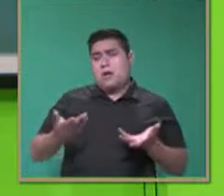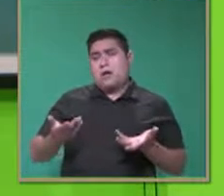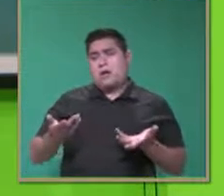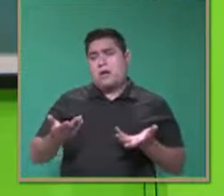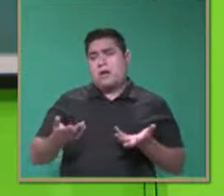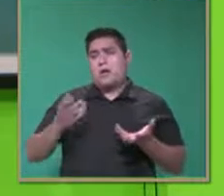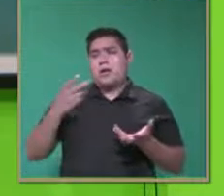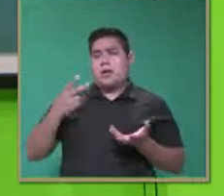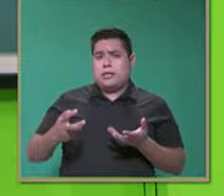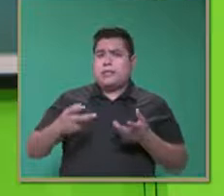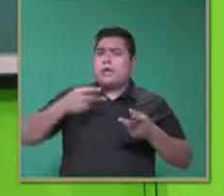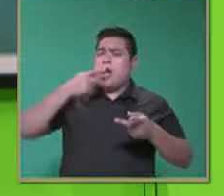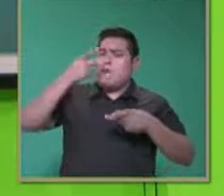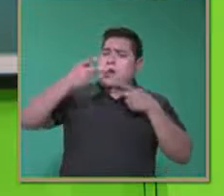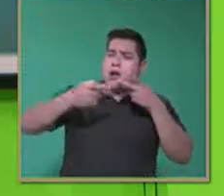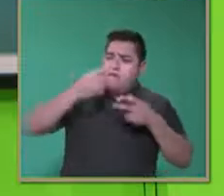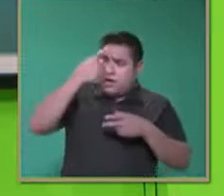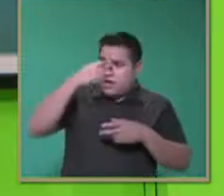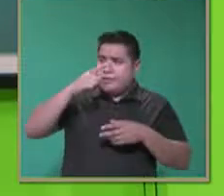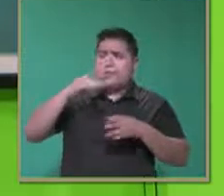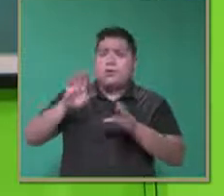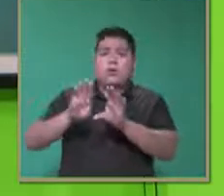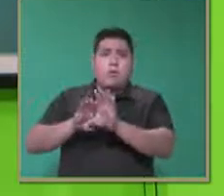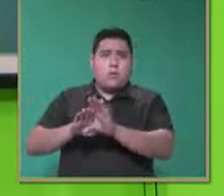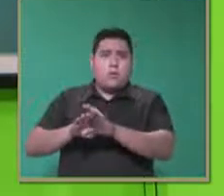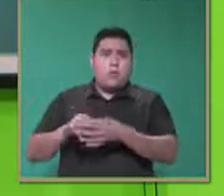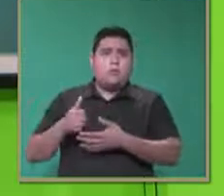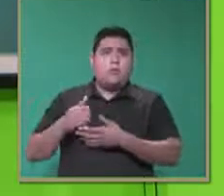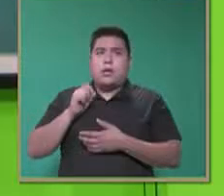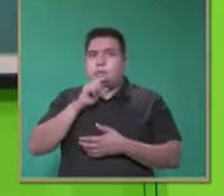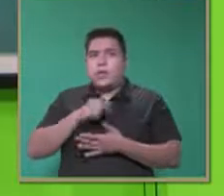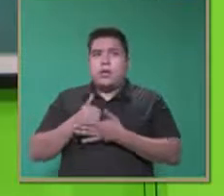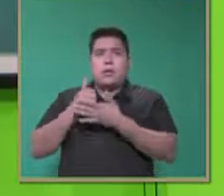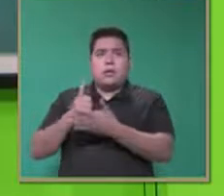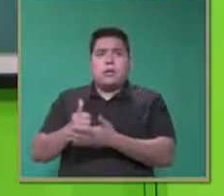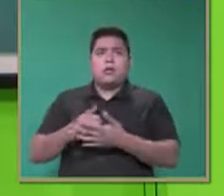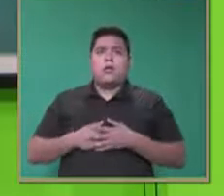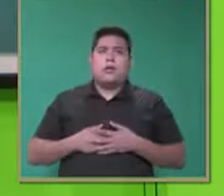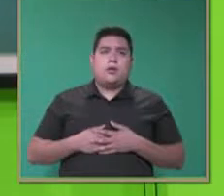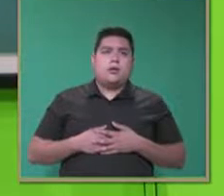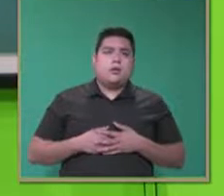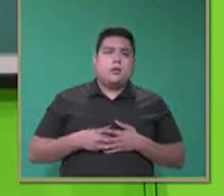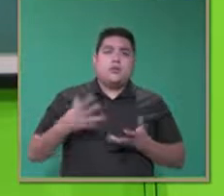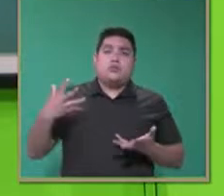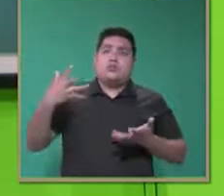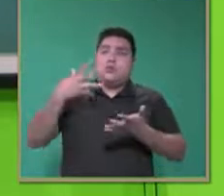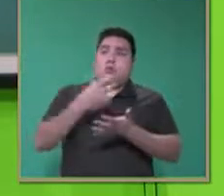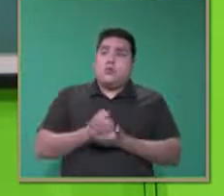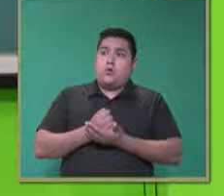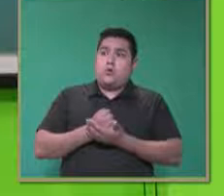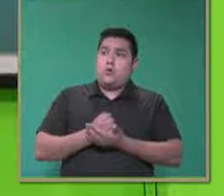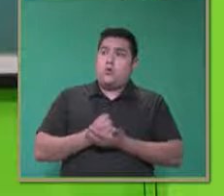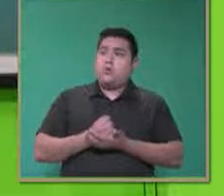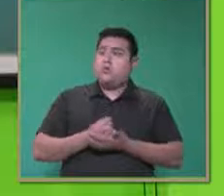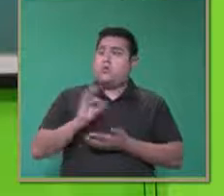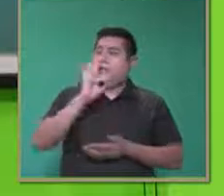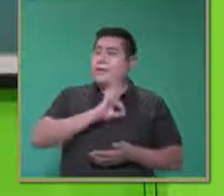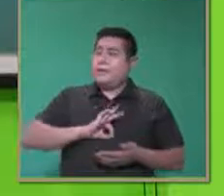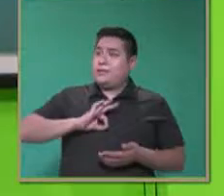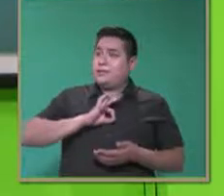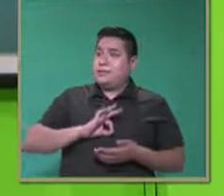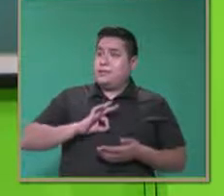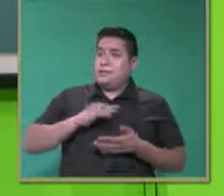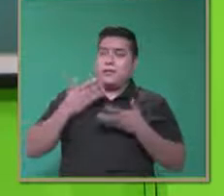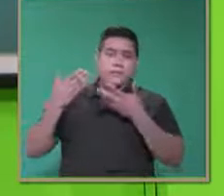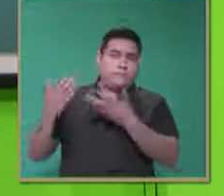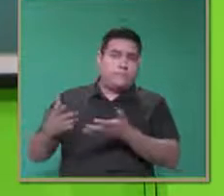esas verbalizaciones. Además, muy importante, reconocer los logros. Si no sobrevalorar